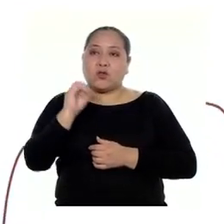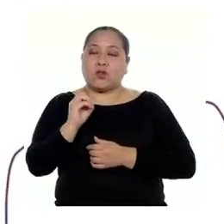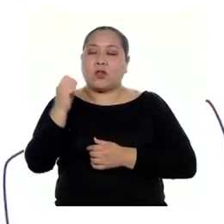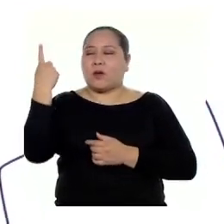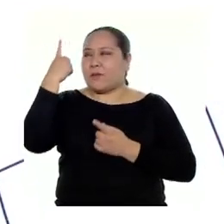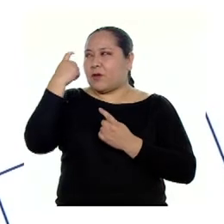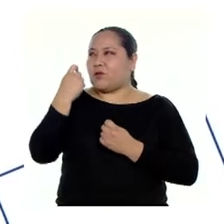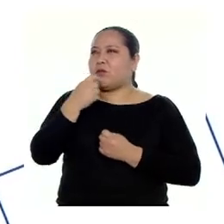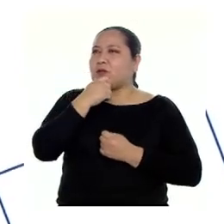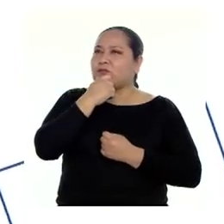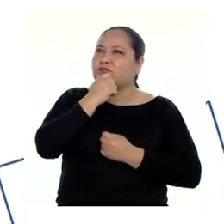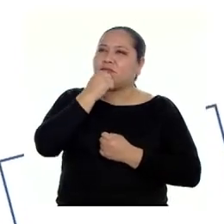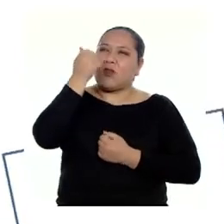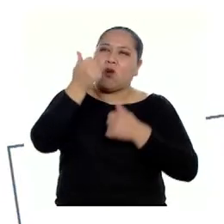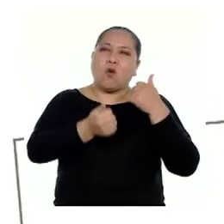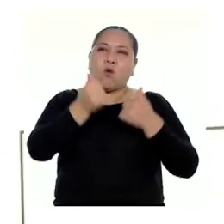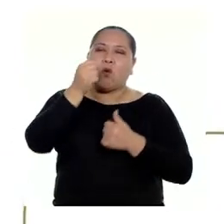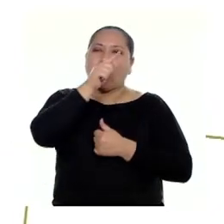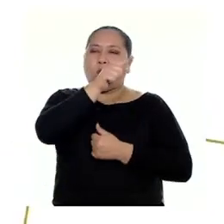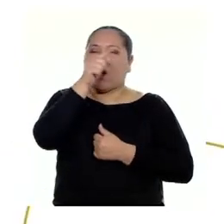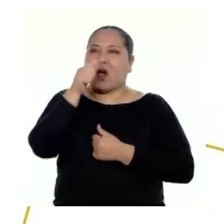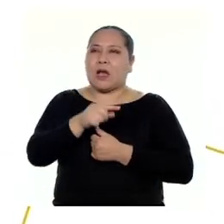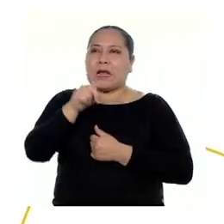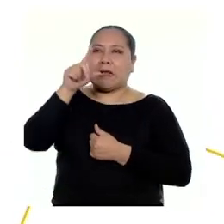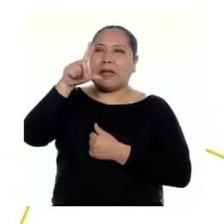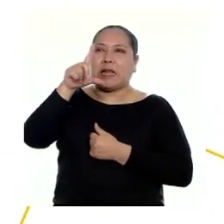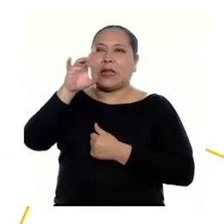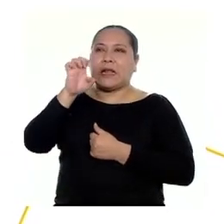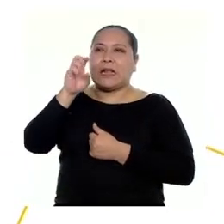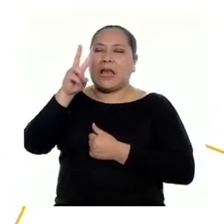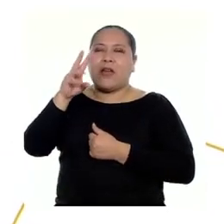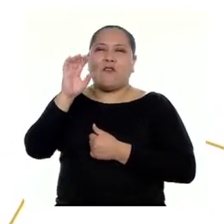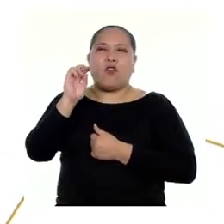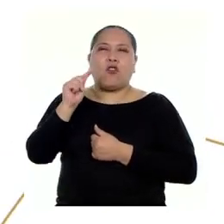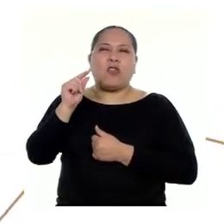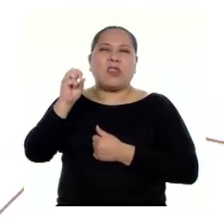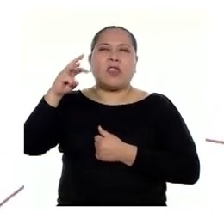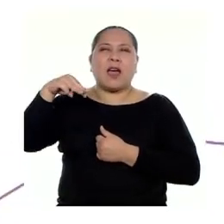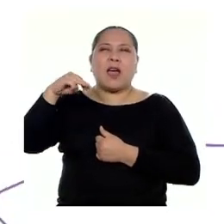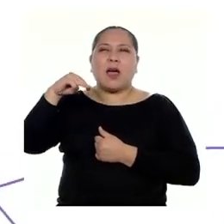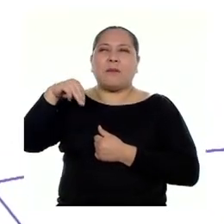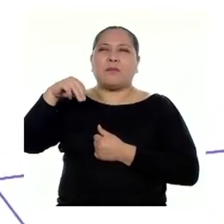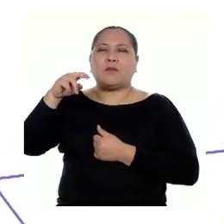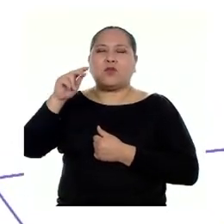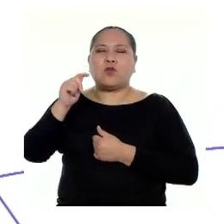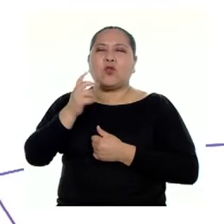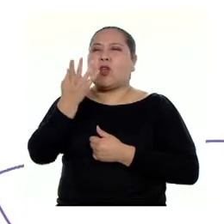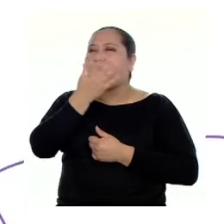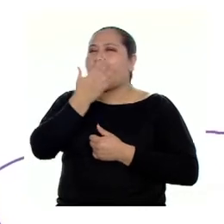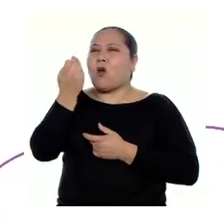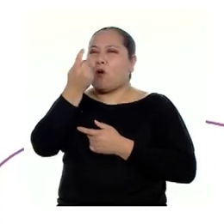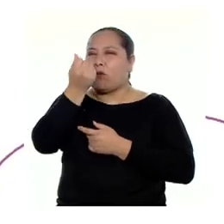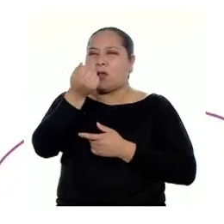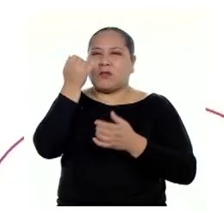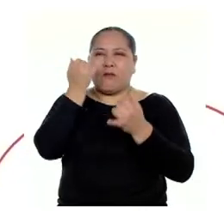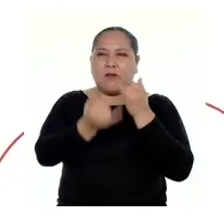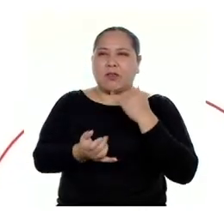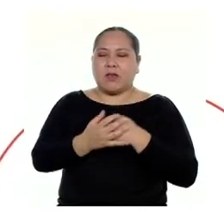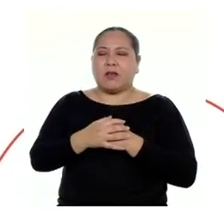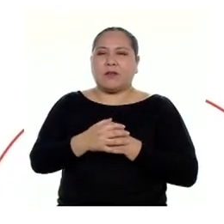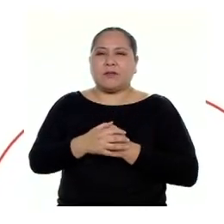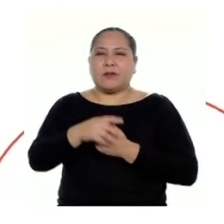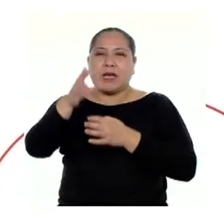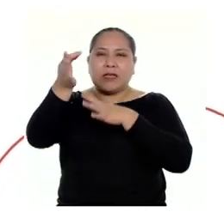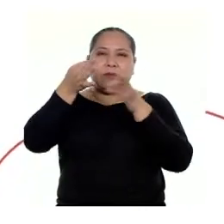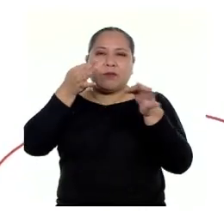Rocío es, ¿cuál de las dos marcas de televisor tiene el menor precio final luego de aplicar los descuentos? Y piden